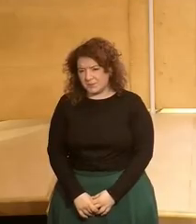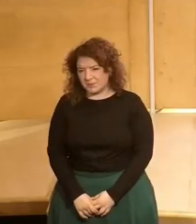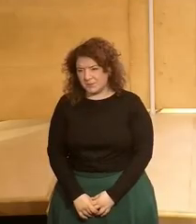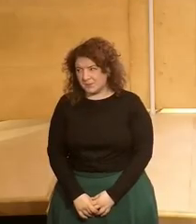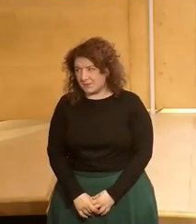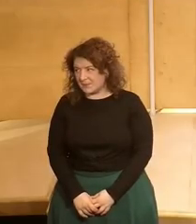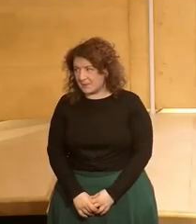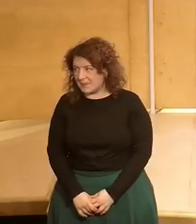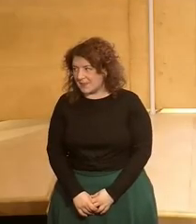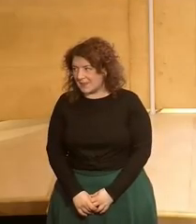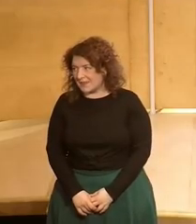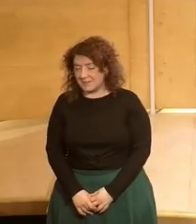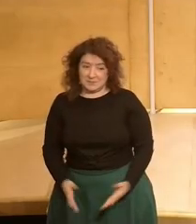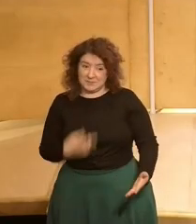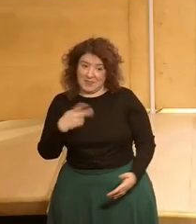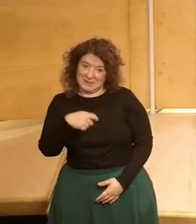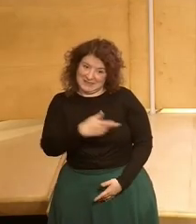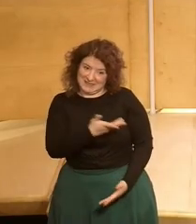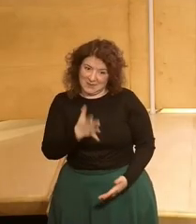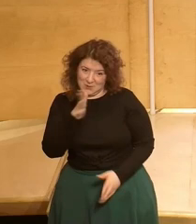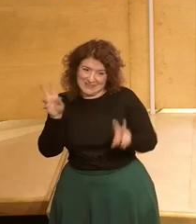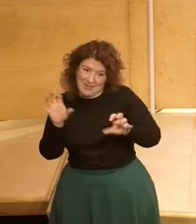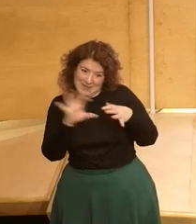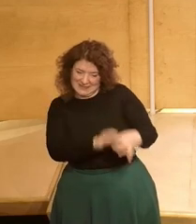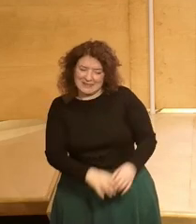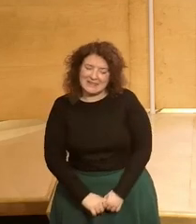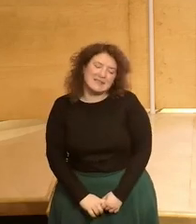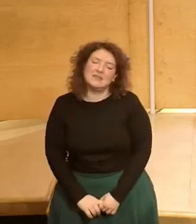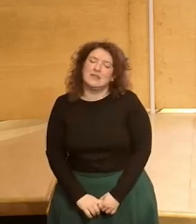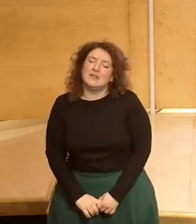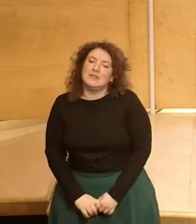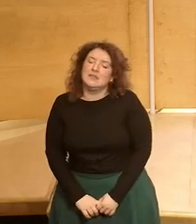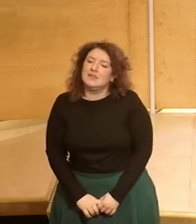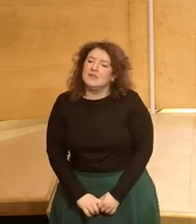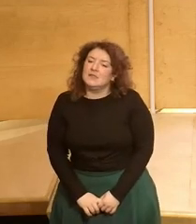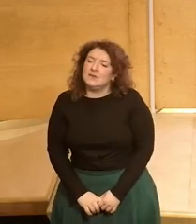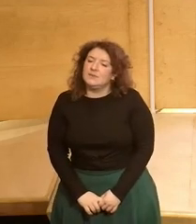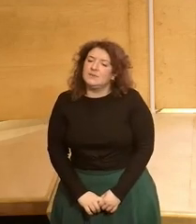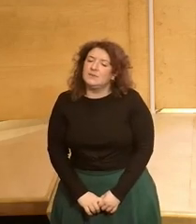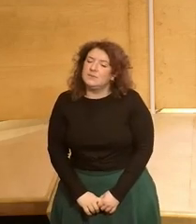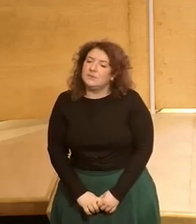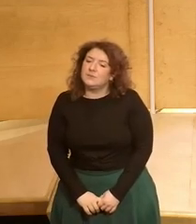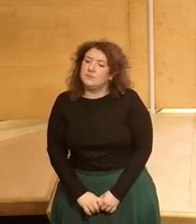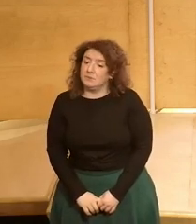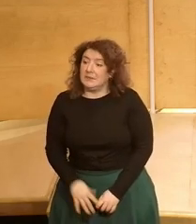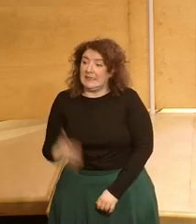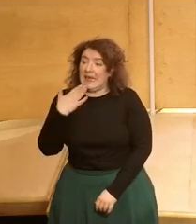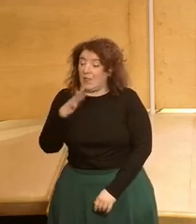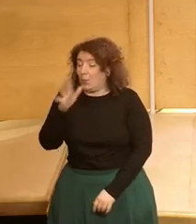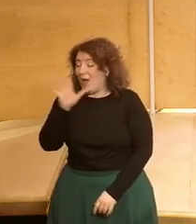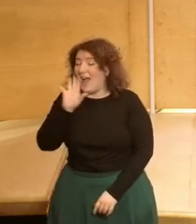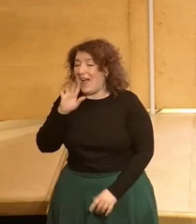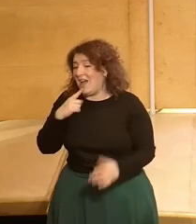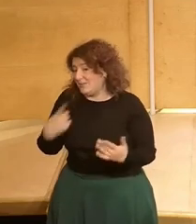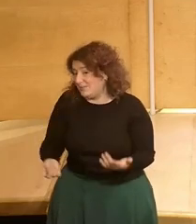Vicepresidenta por alusiones si quiere responder lo quiero monopolizar no pero agradezco que lo señales porque